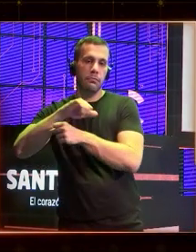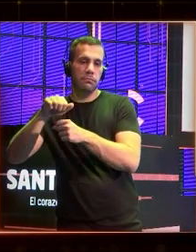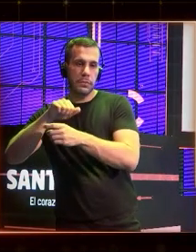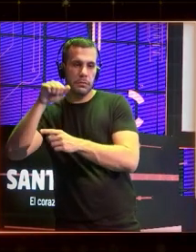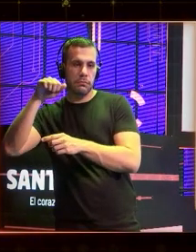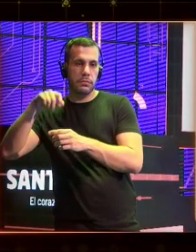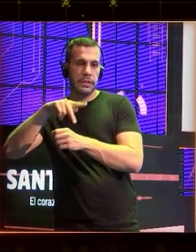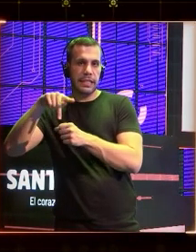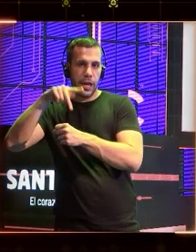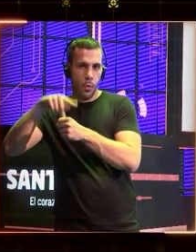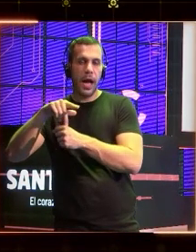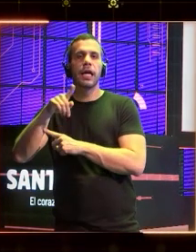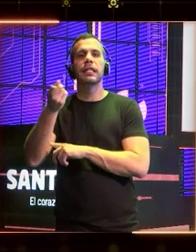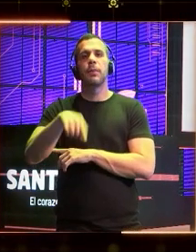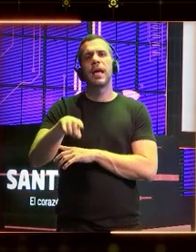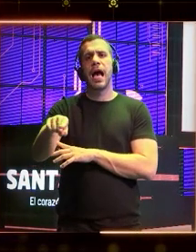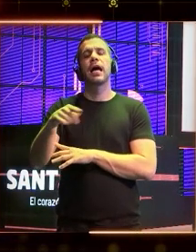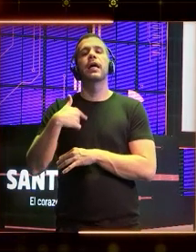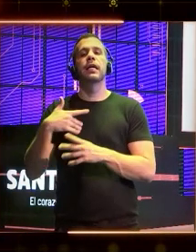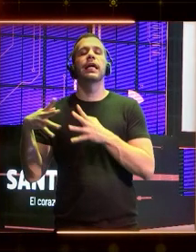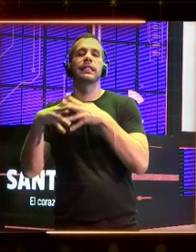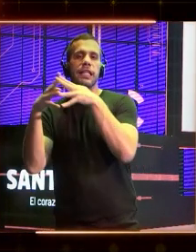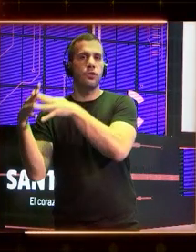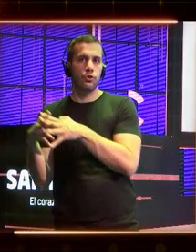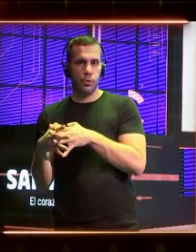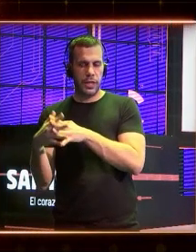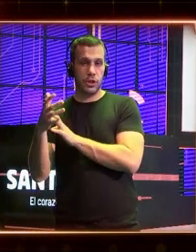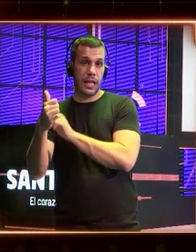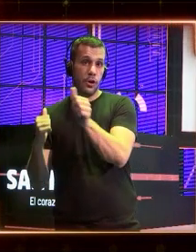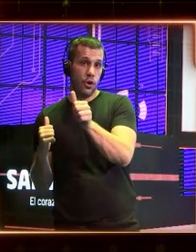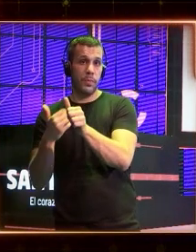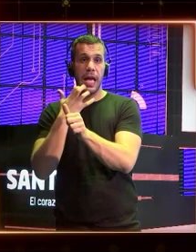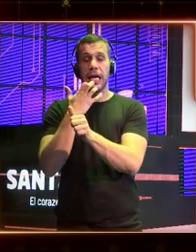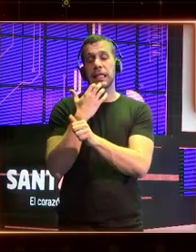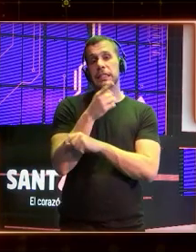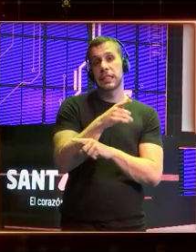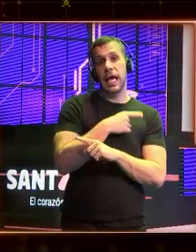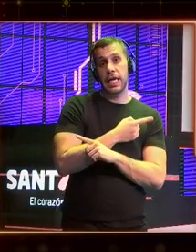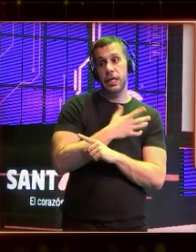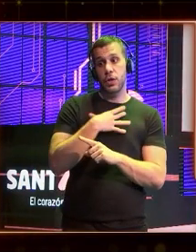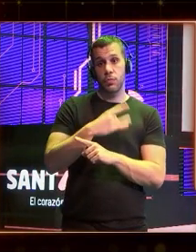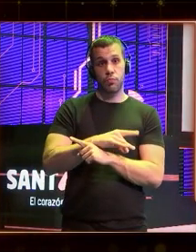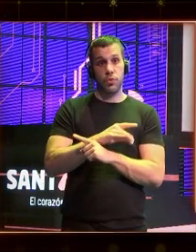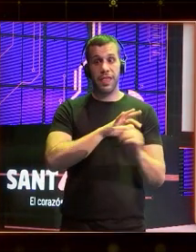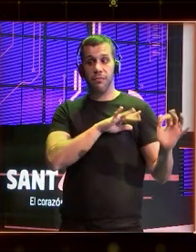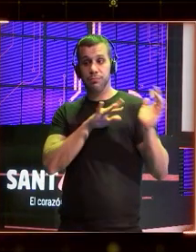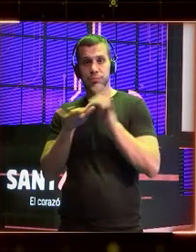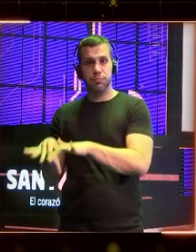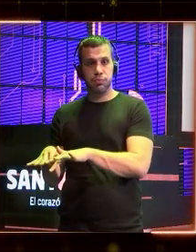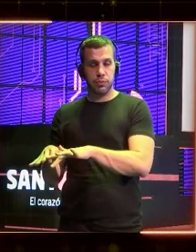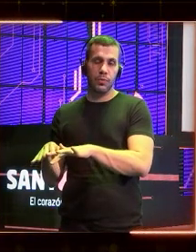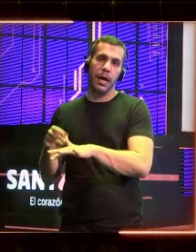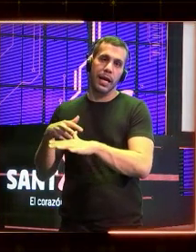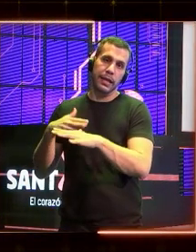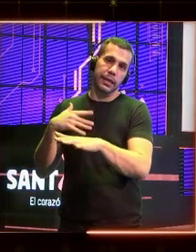ahora en Estados Unidos. Y por eso, si algún día vienen los chinos y se levantan y invadan Taiwán, no sorprenda. No es por el territorio, no es por el